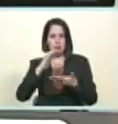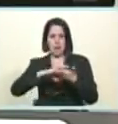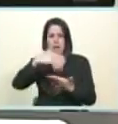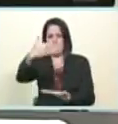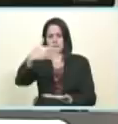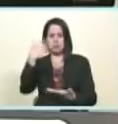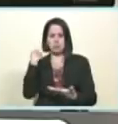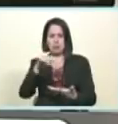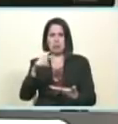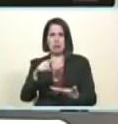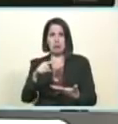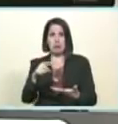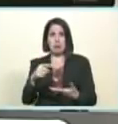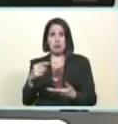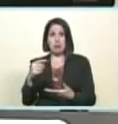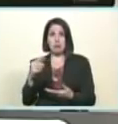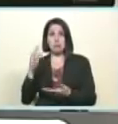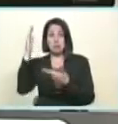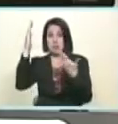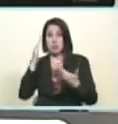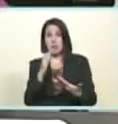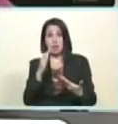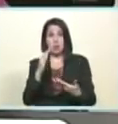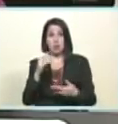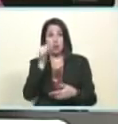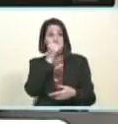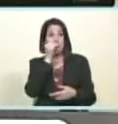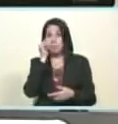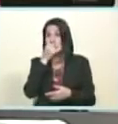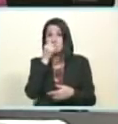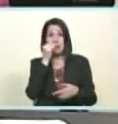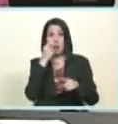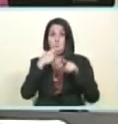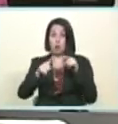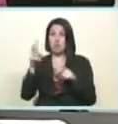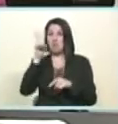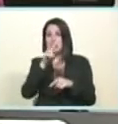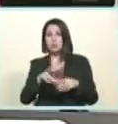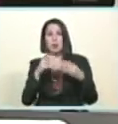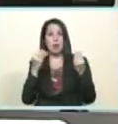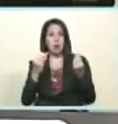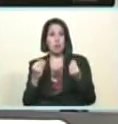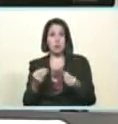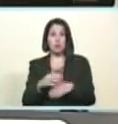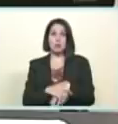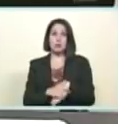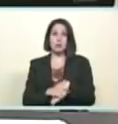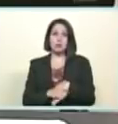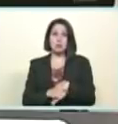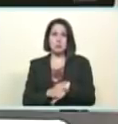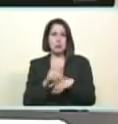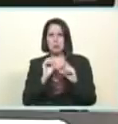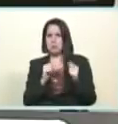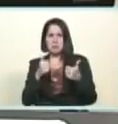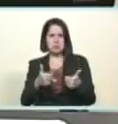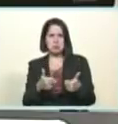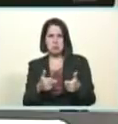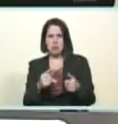en monedas de un euro tienes que llevarte dos bolsas de monedas de un euro bueno para que ustedes vean